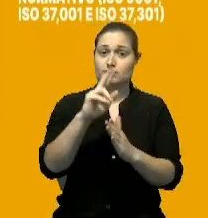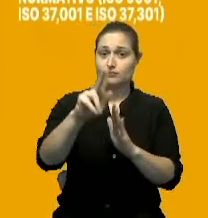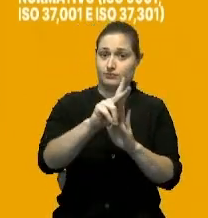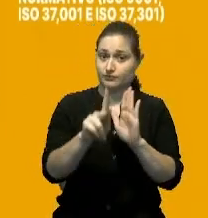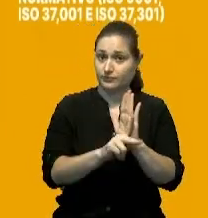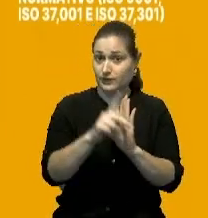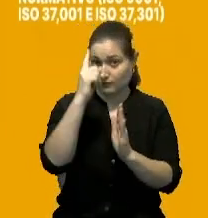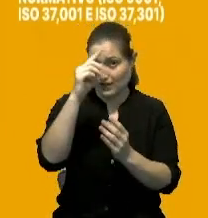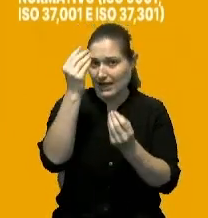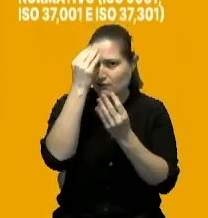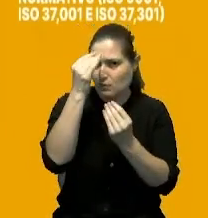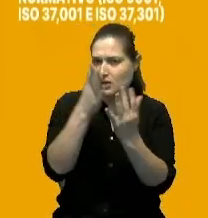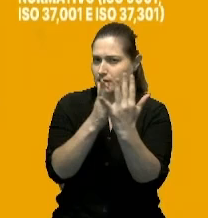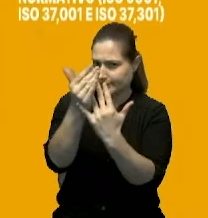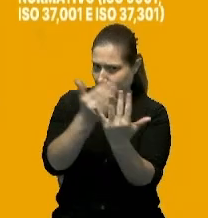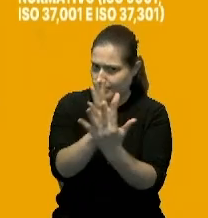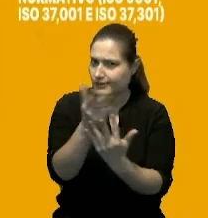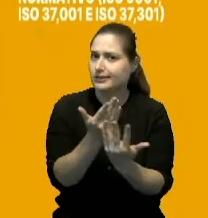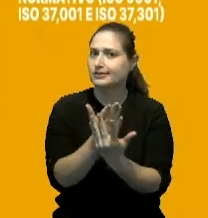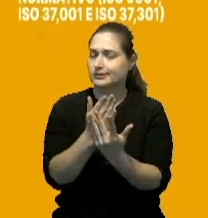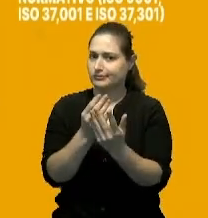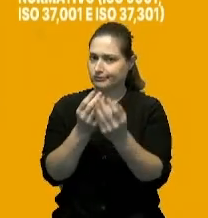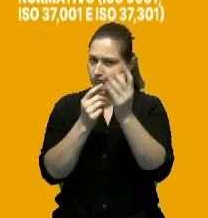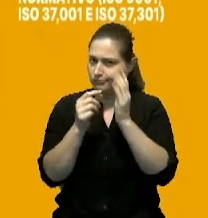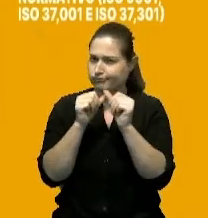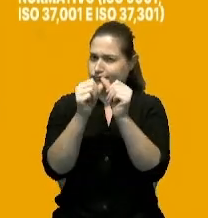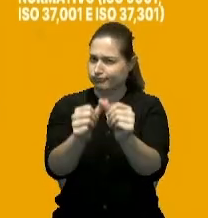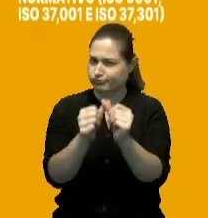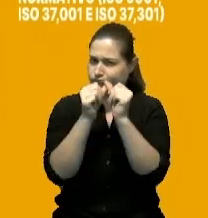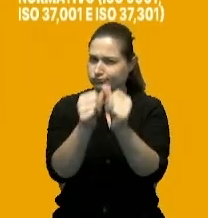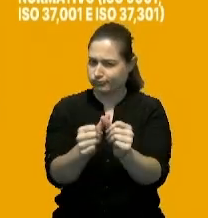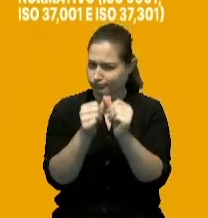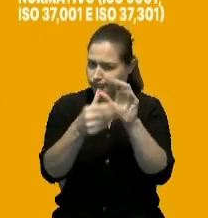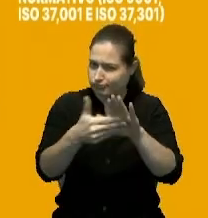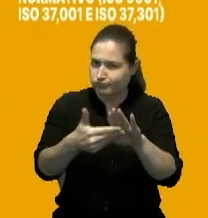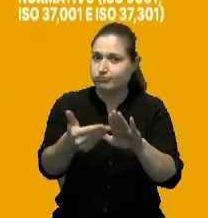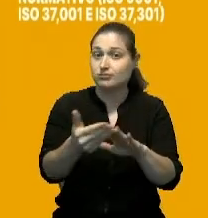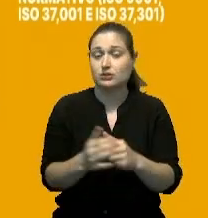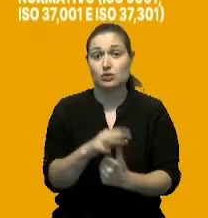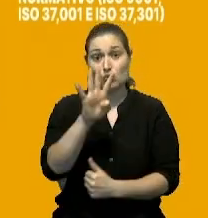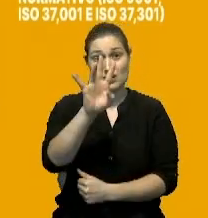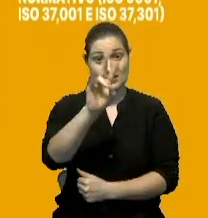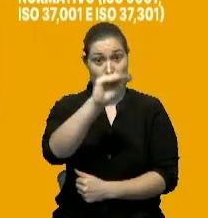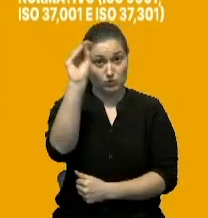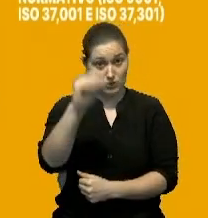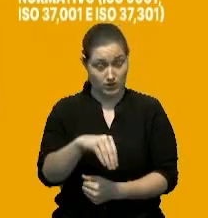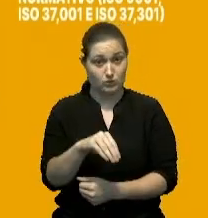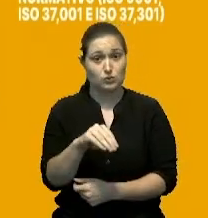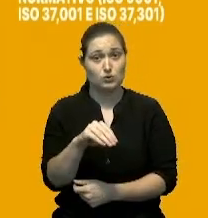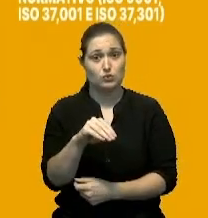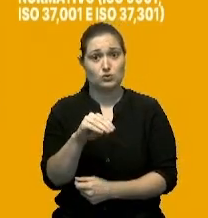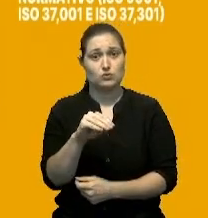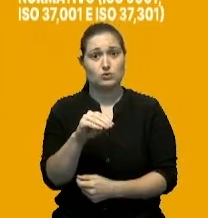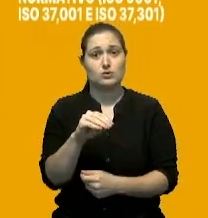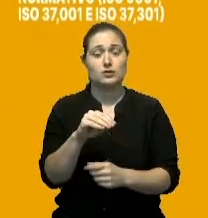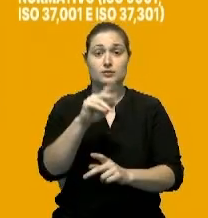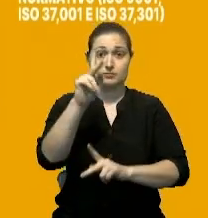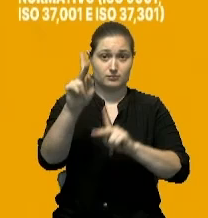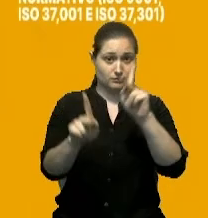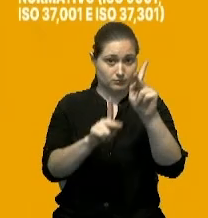formación constante de funcionarios diplomáticos. Un 47% de reducción de un personal